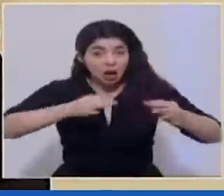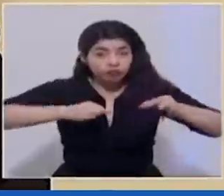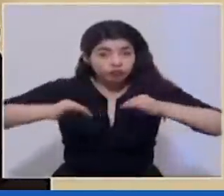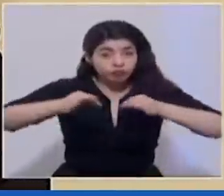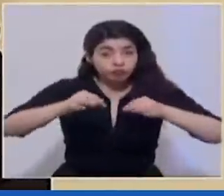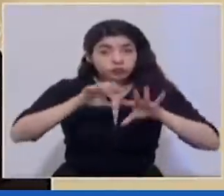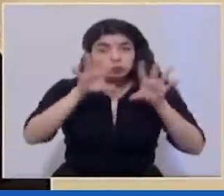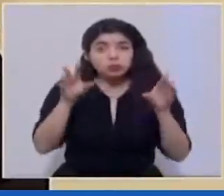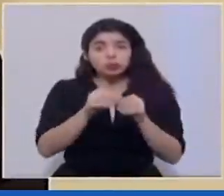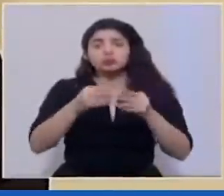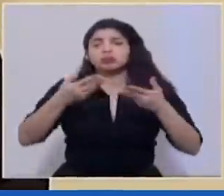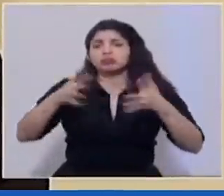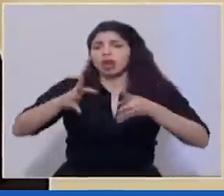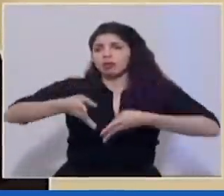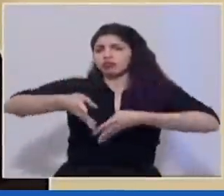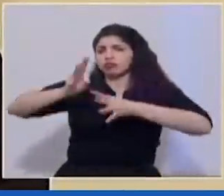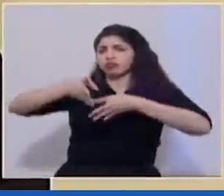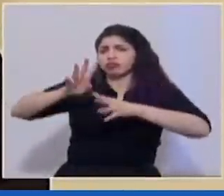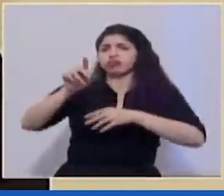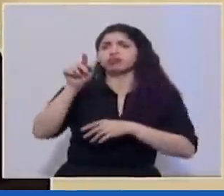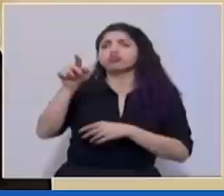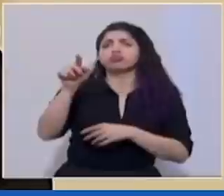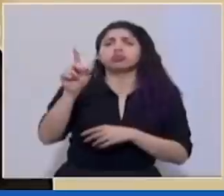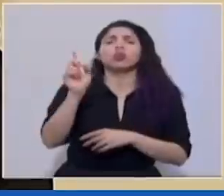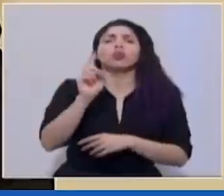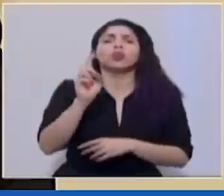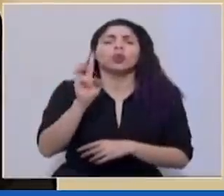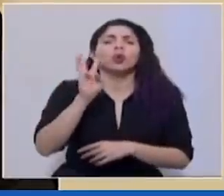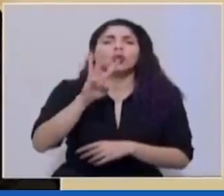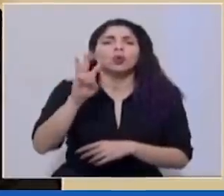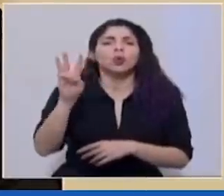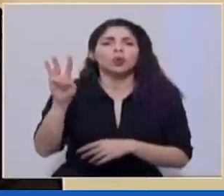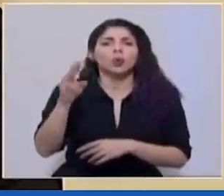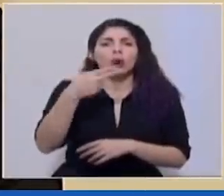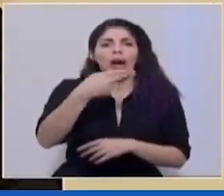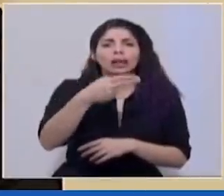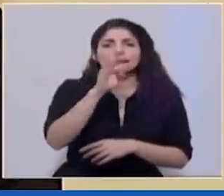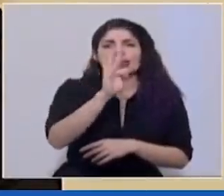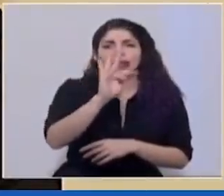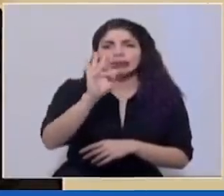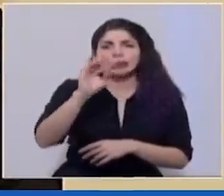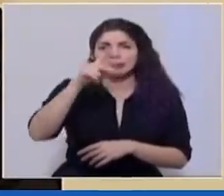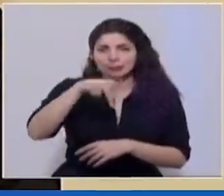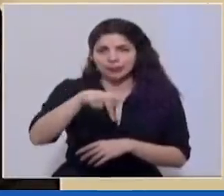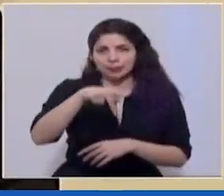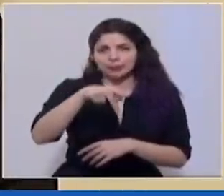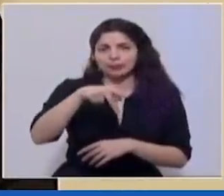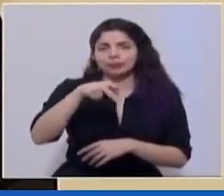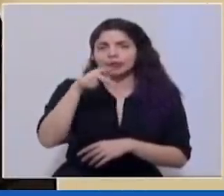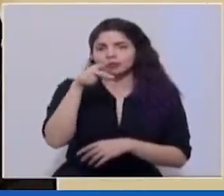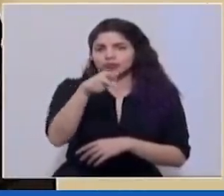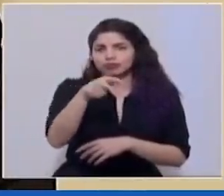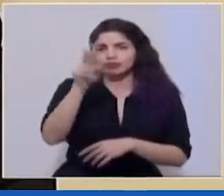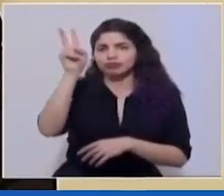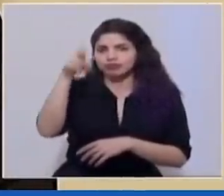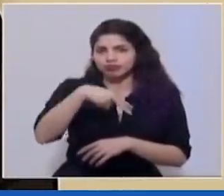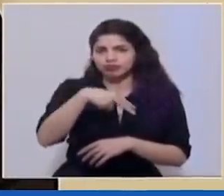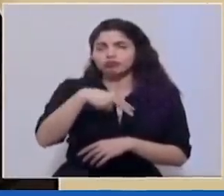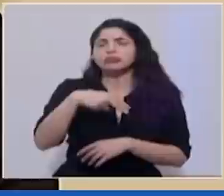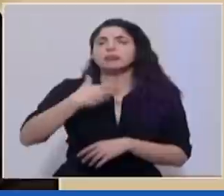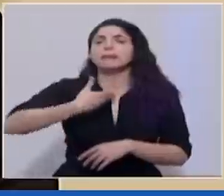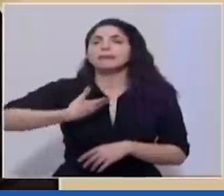está disponible en el sitio http dos puntos dos slash